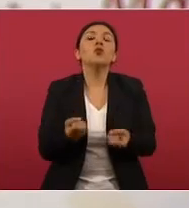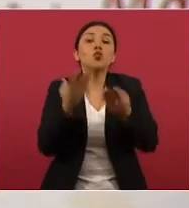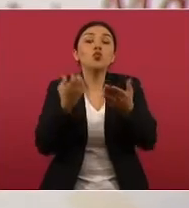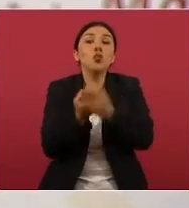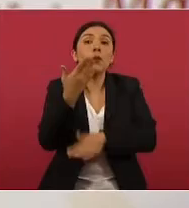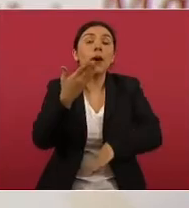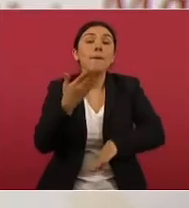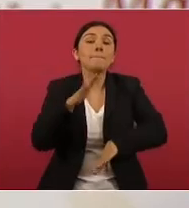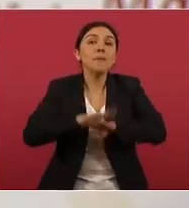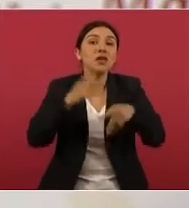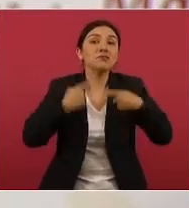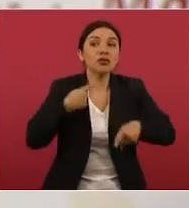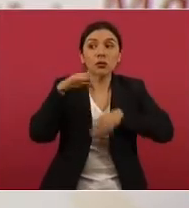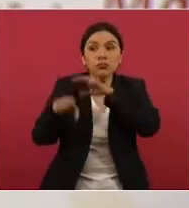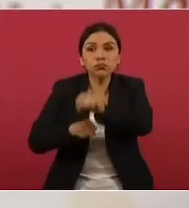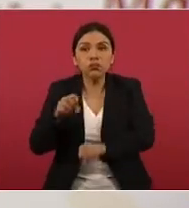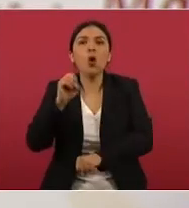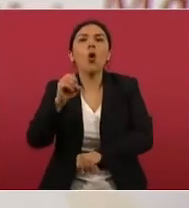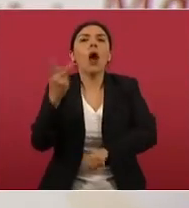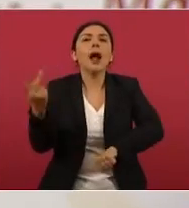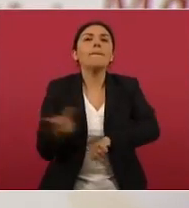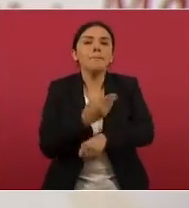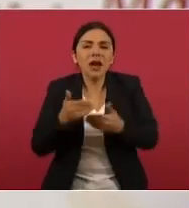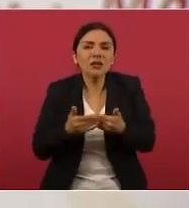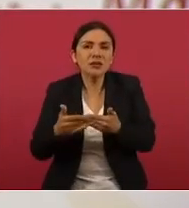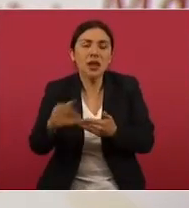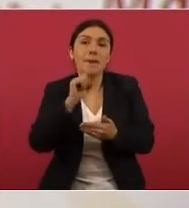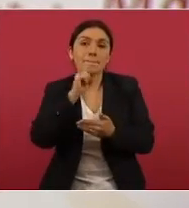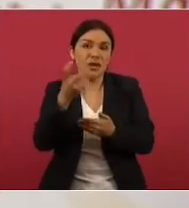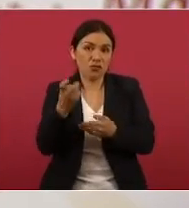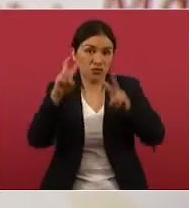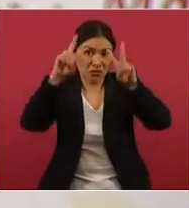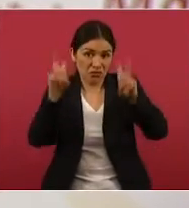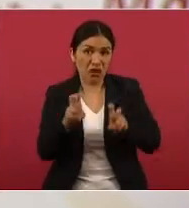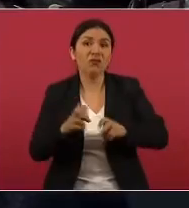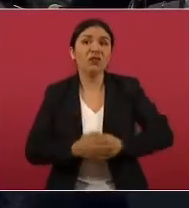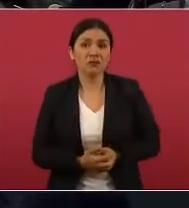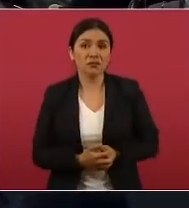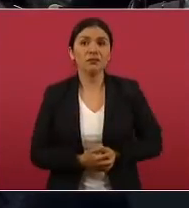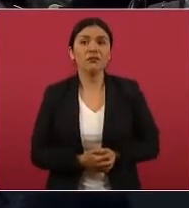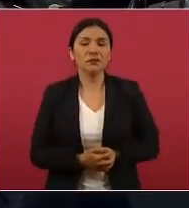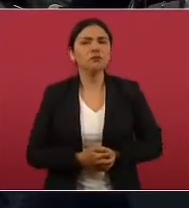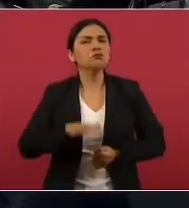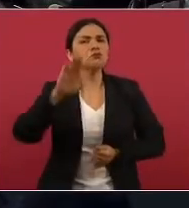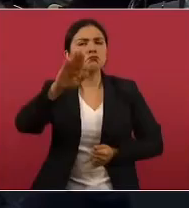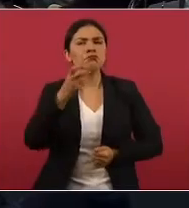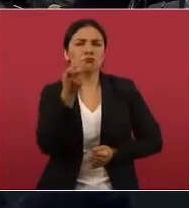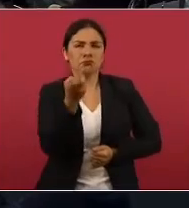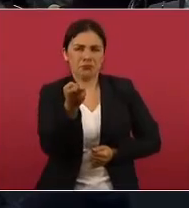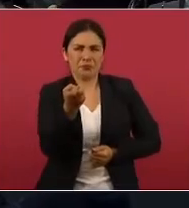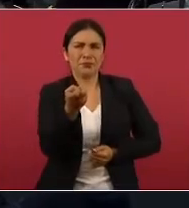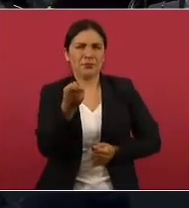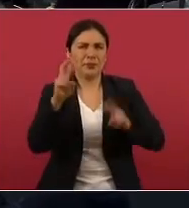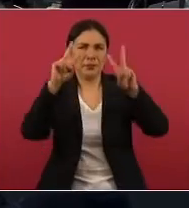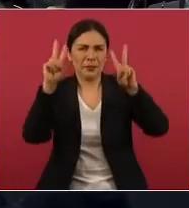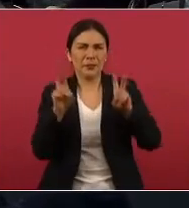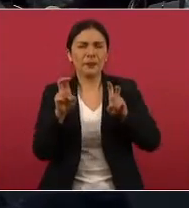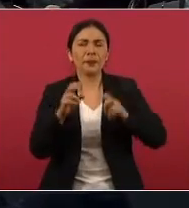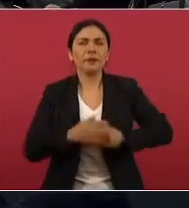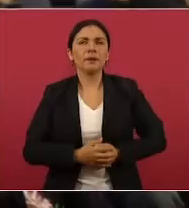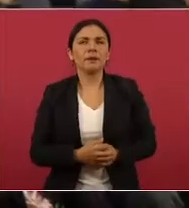acciones que redunden precisamente en que no hay impunidad. En este caso, de hecho, no